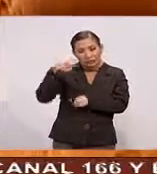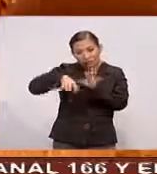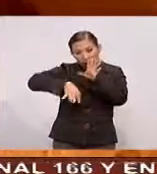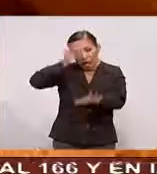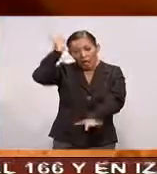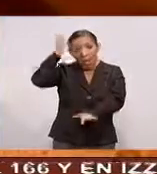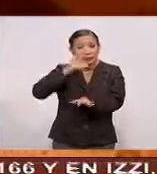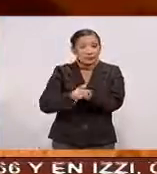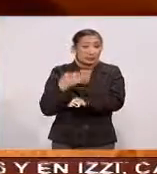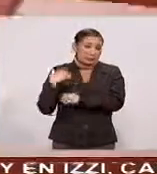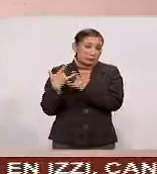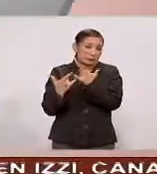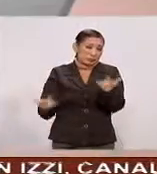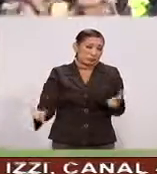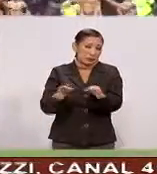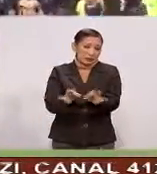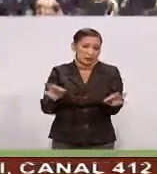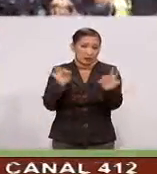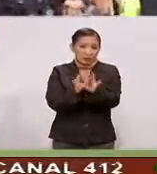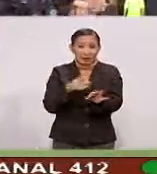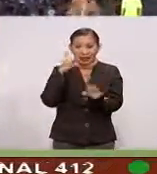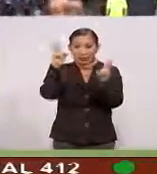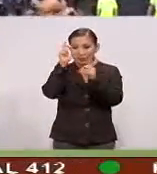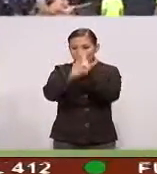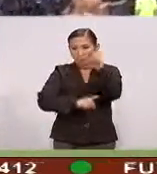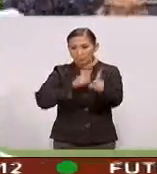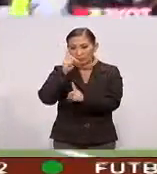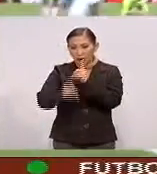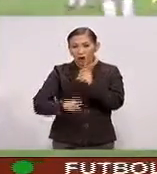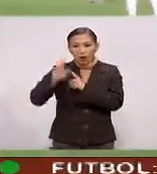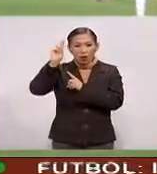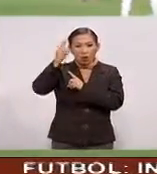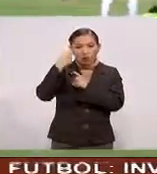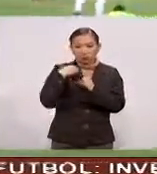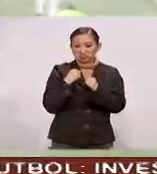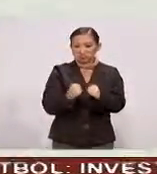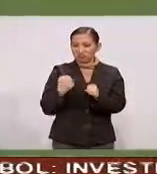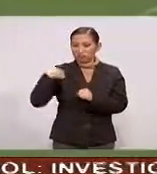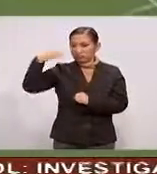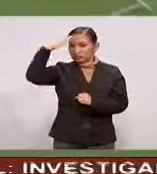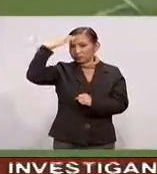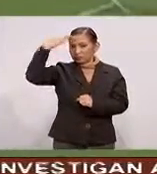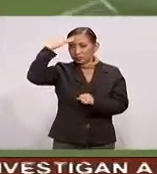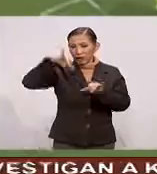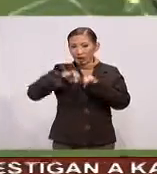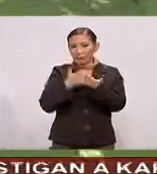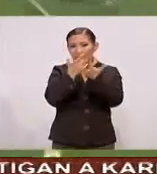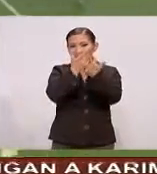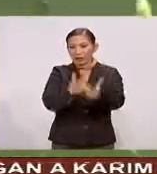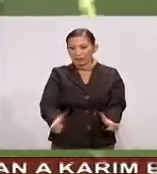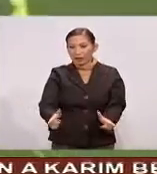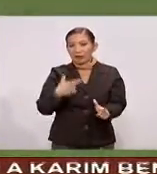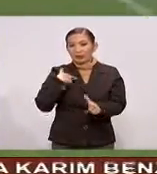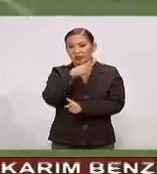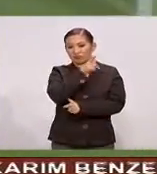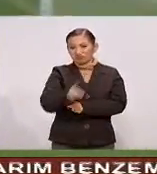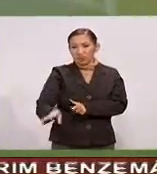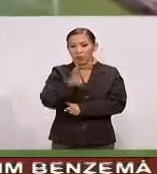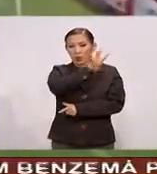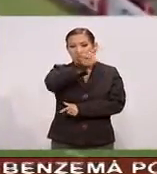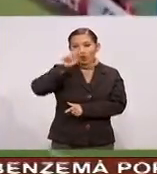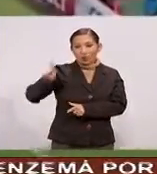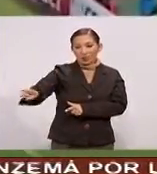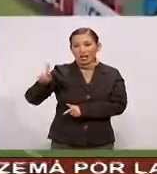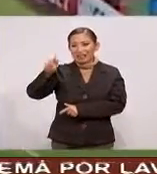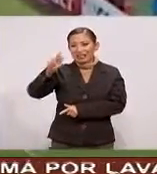hallazgo Arqueológico del siglo En los deportes Fumas afianza El liderato En la Copa Libertadores Golea 4 a